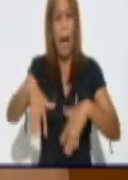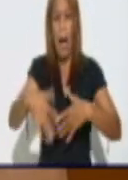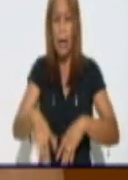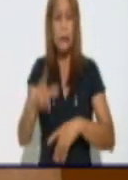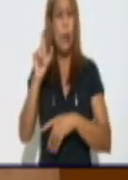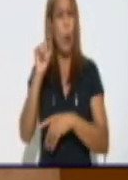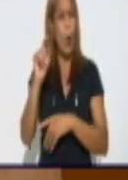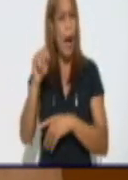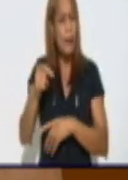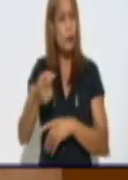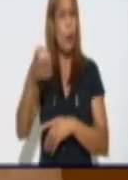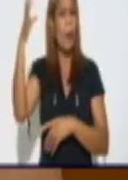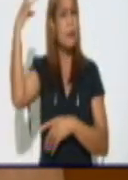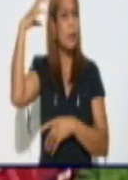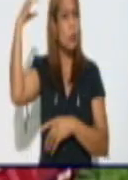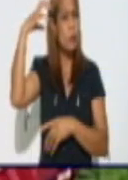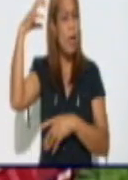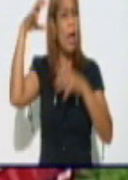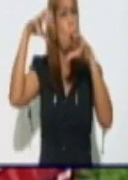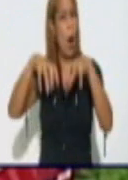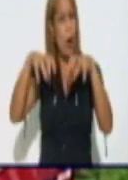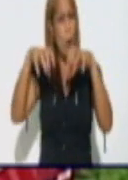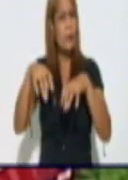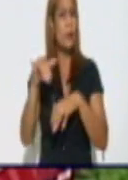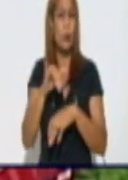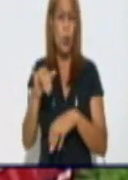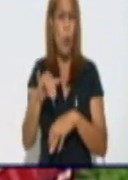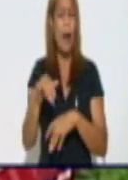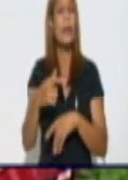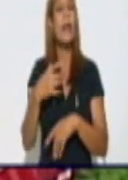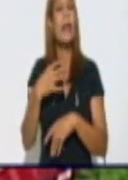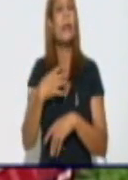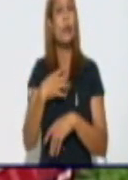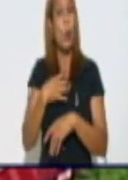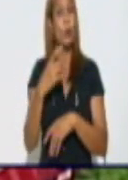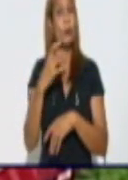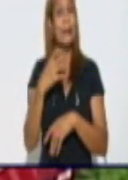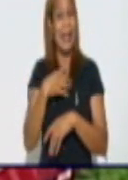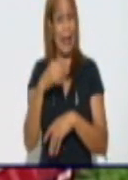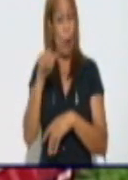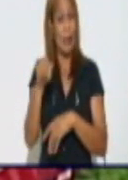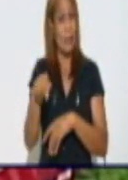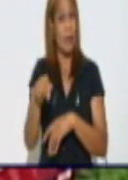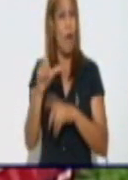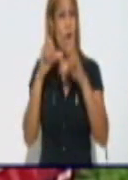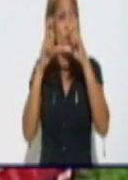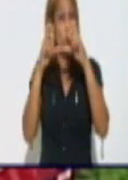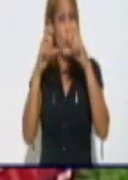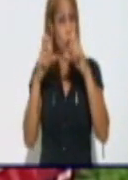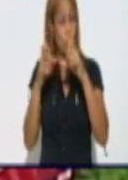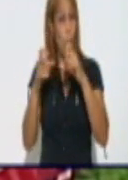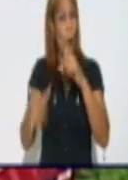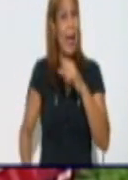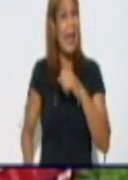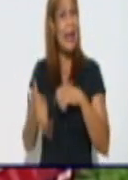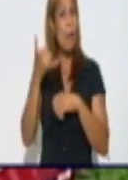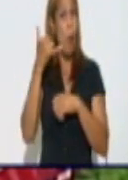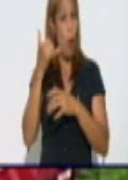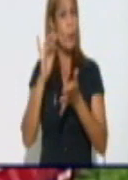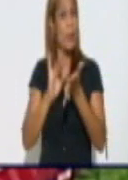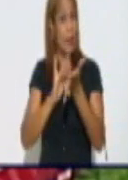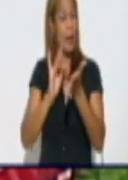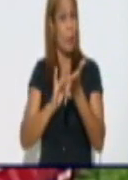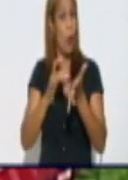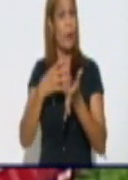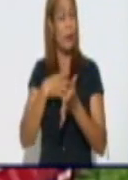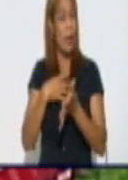enfermedad. Yo tengo aquí unas fotos en el móvil que me las hizo llegar una